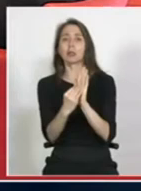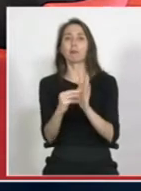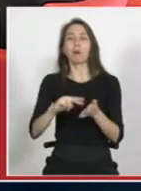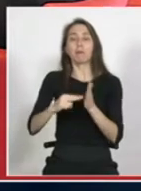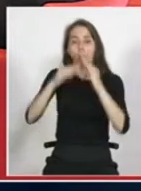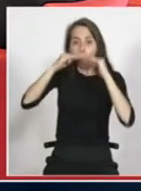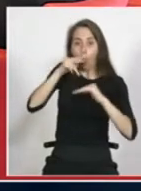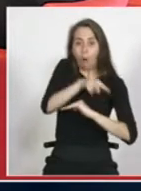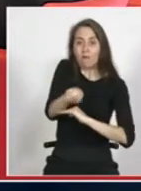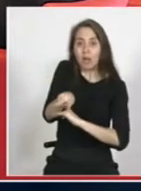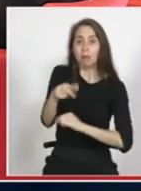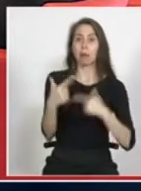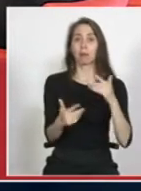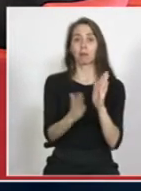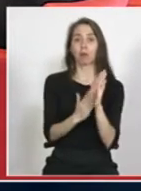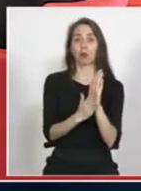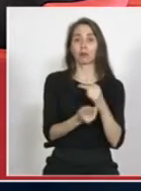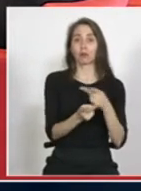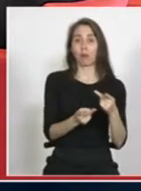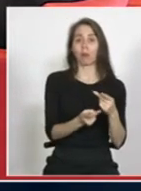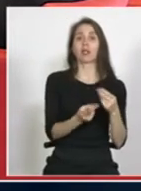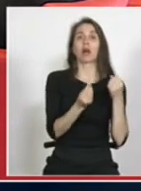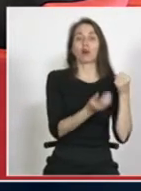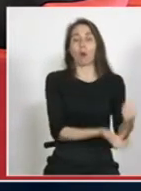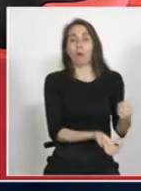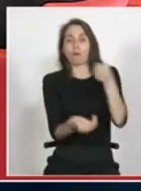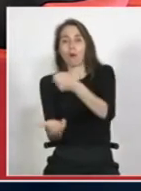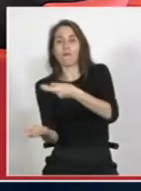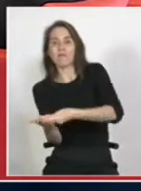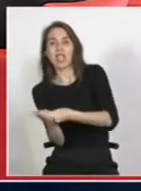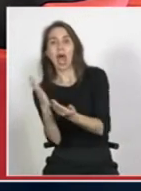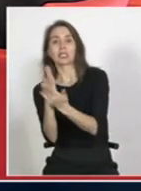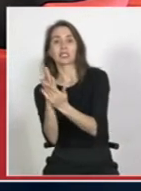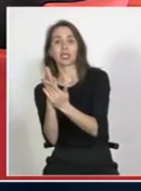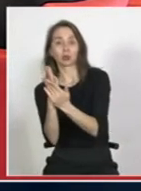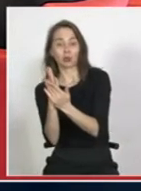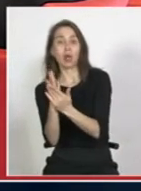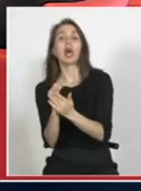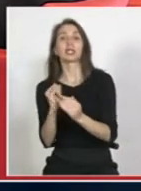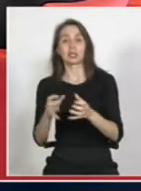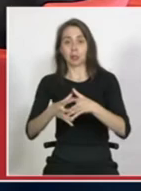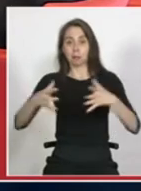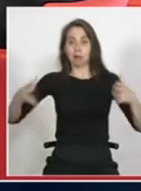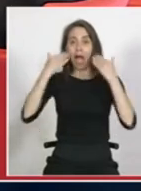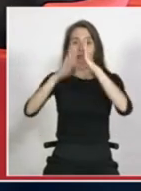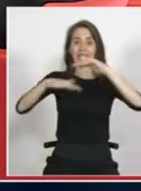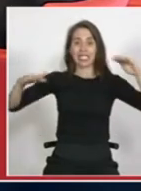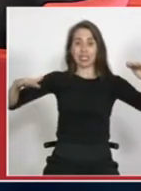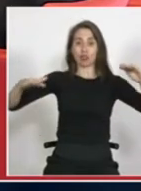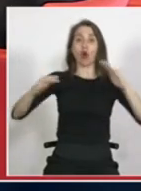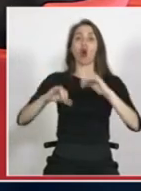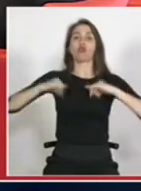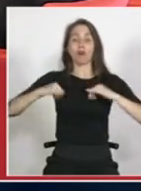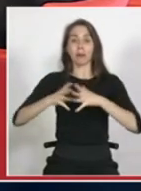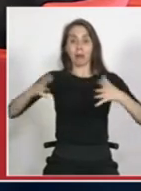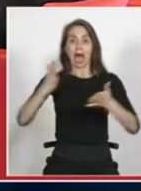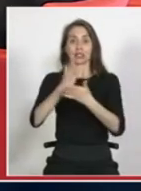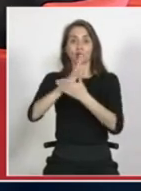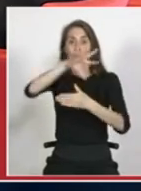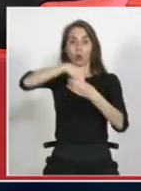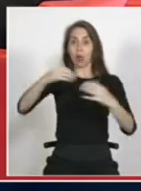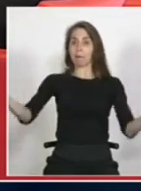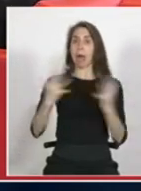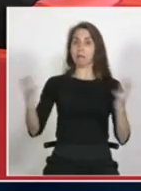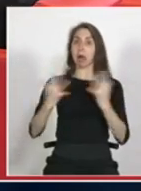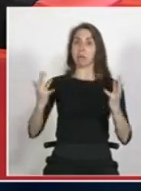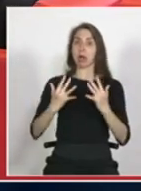que la política pública de financiamiento de las escuelas no permite por ejemplo a medida que vayan teniendo aumento de demanda crecer no hay forma no